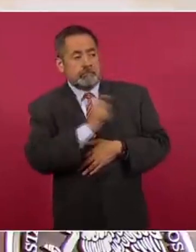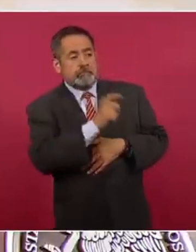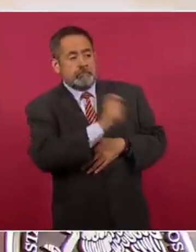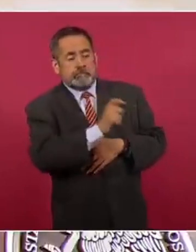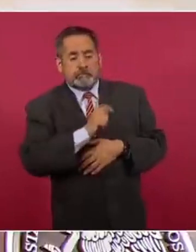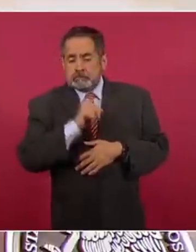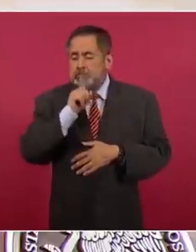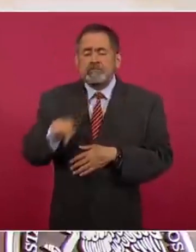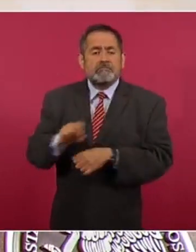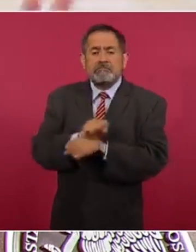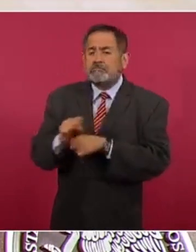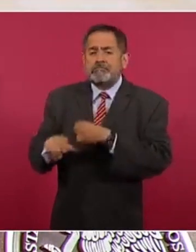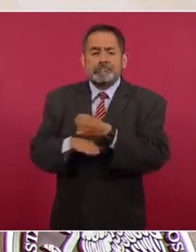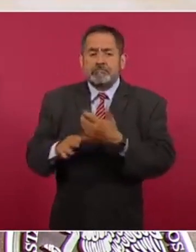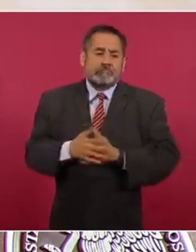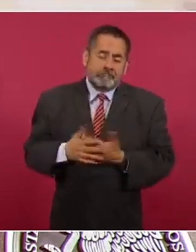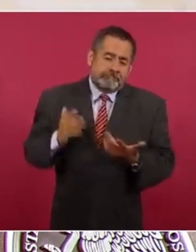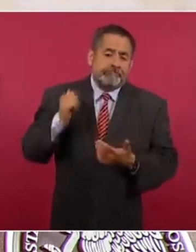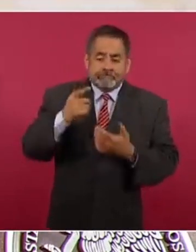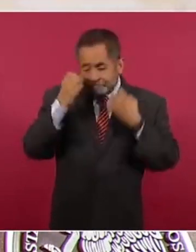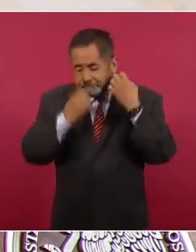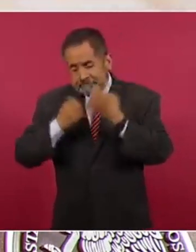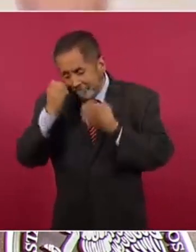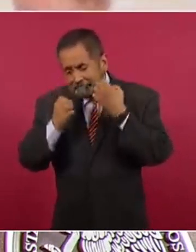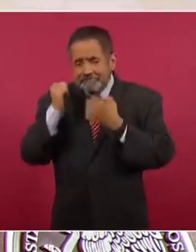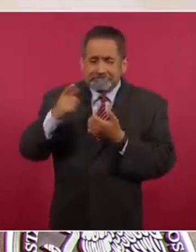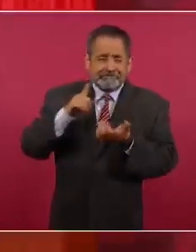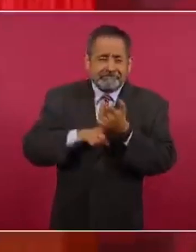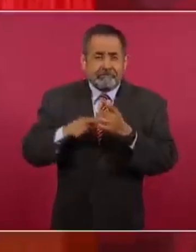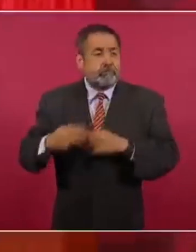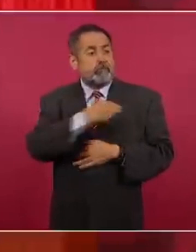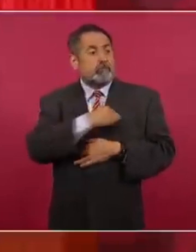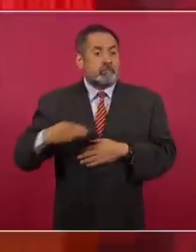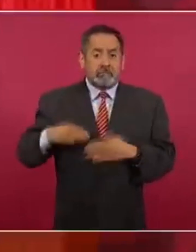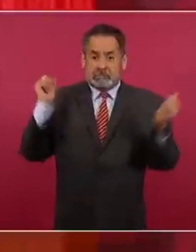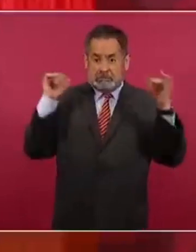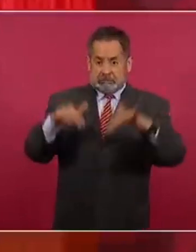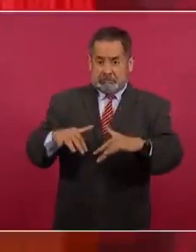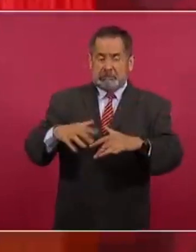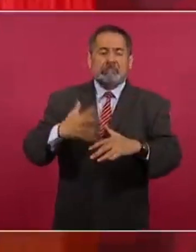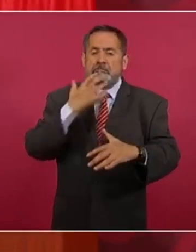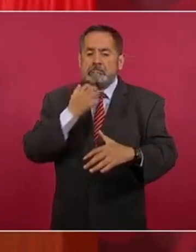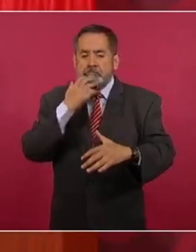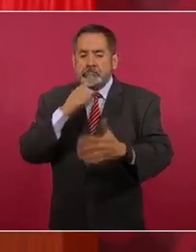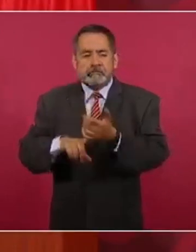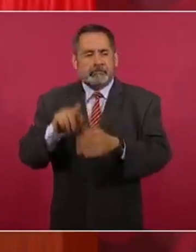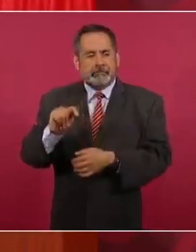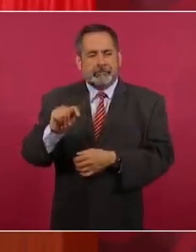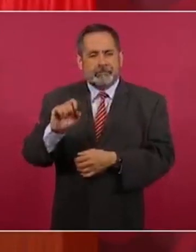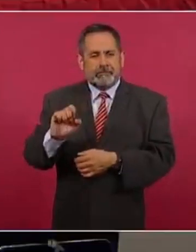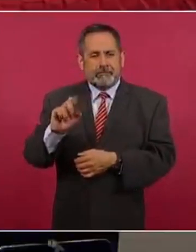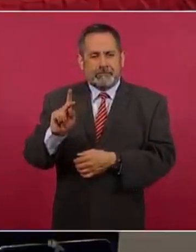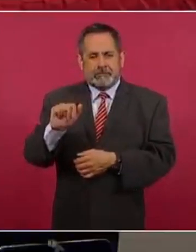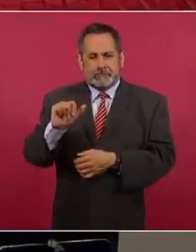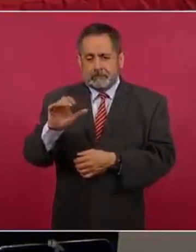elemental y con eso se intentaba sacar toda la necesidad de todos los municipios que llegaban a Tepic. ¿Cuál era la otra opción? Decirle a la gente,